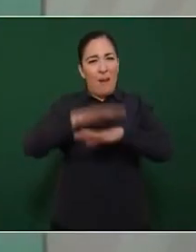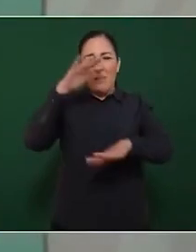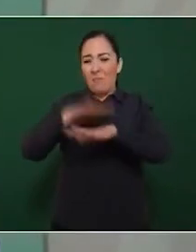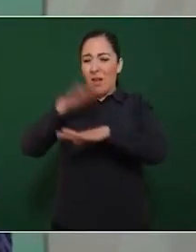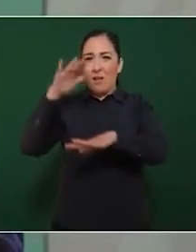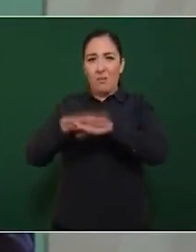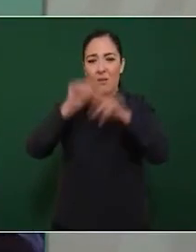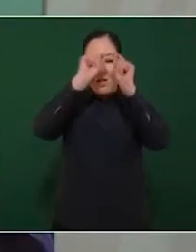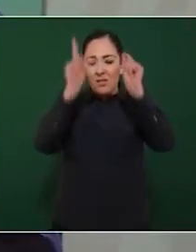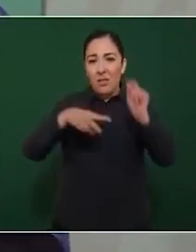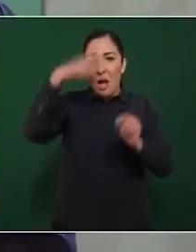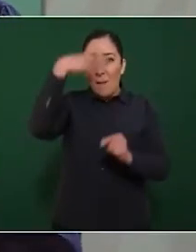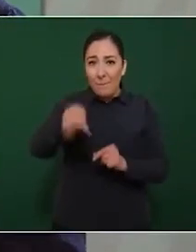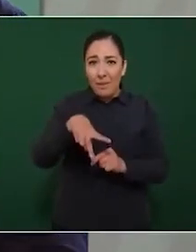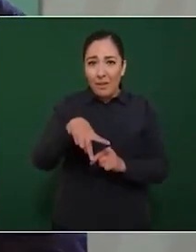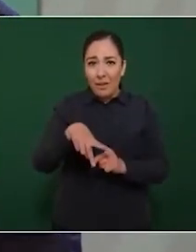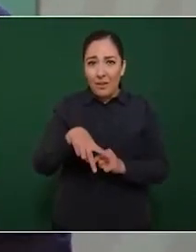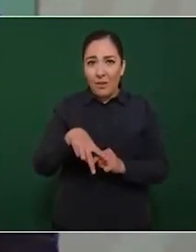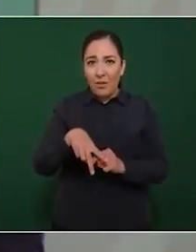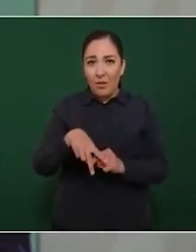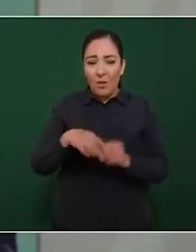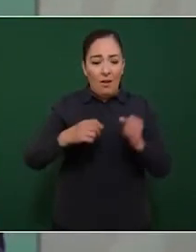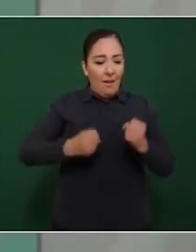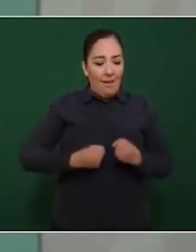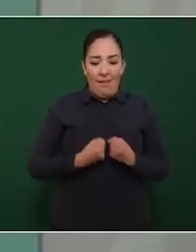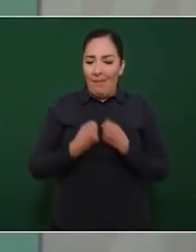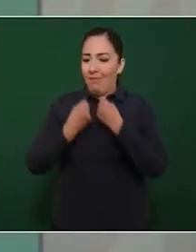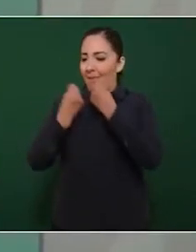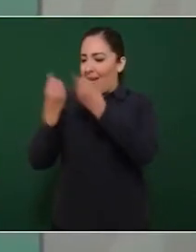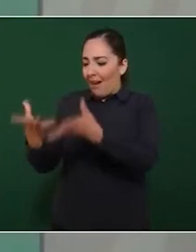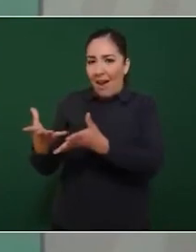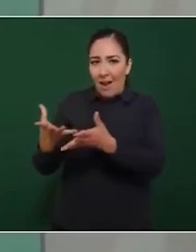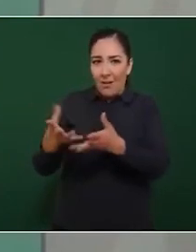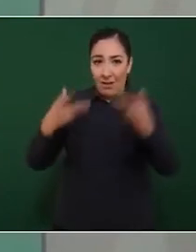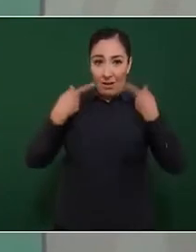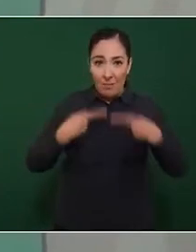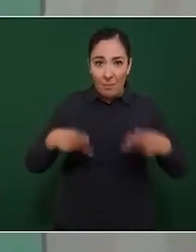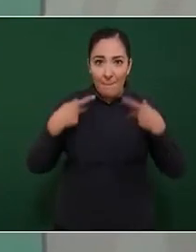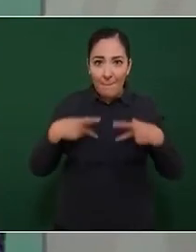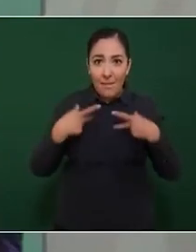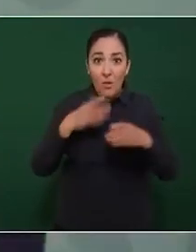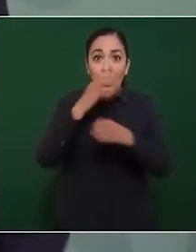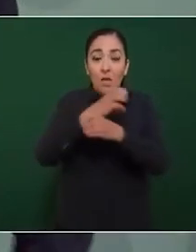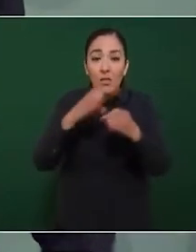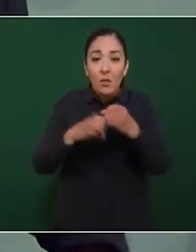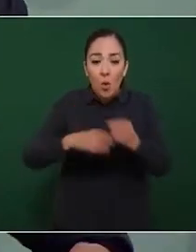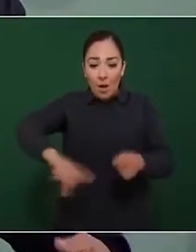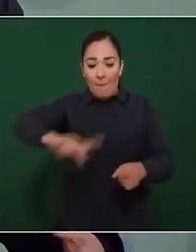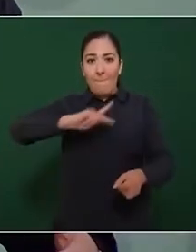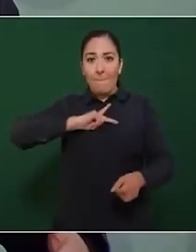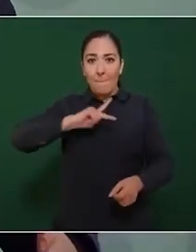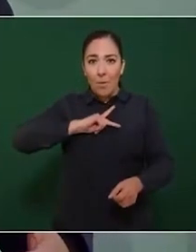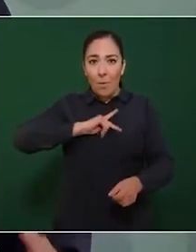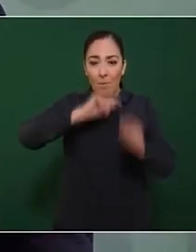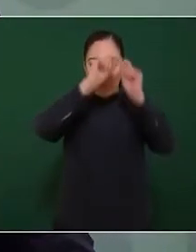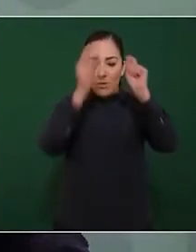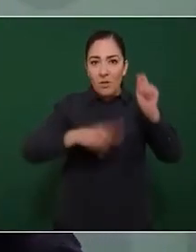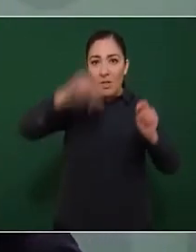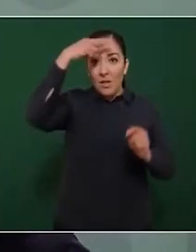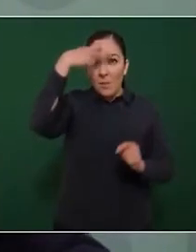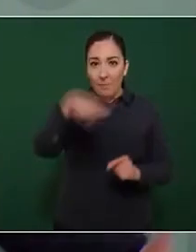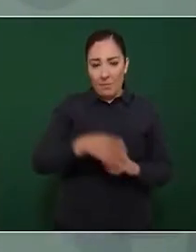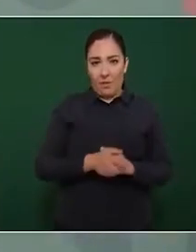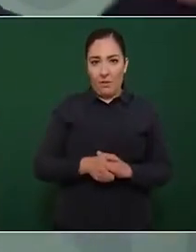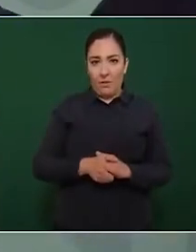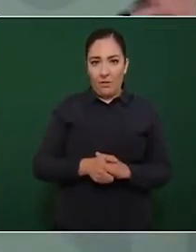se dedicaron a entregar los bienes nacionales a particulares Salinas creó un llamado